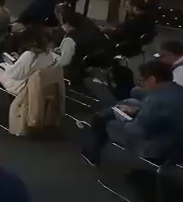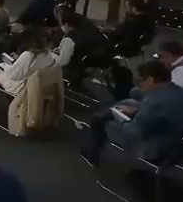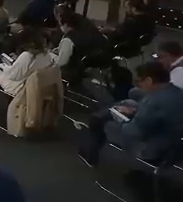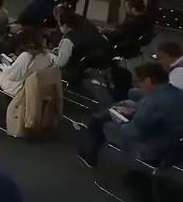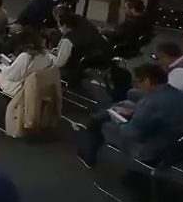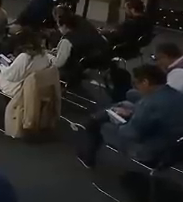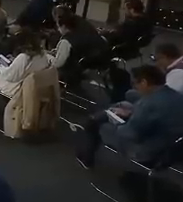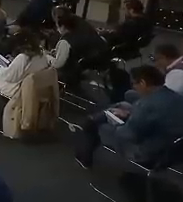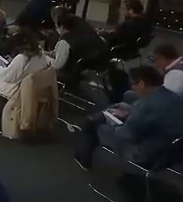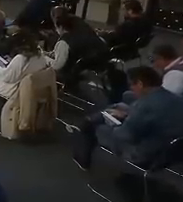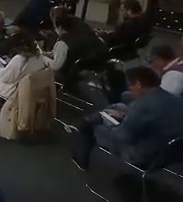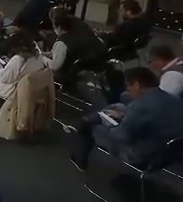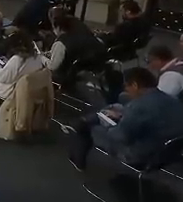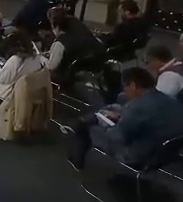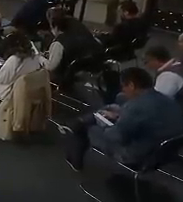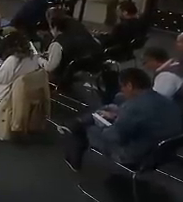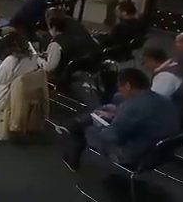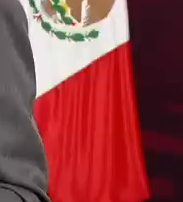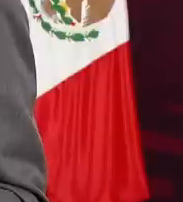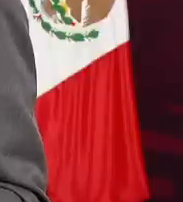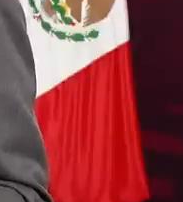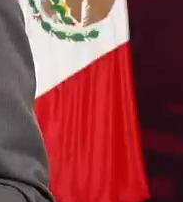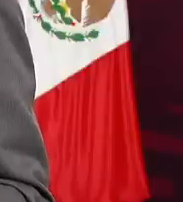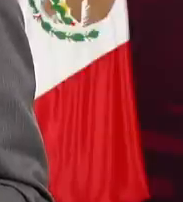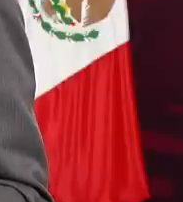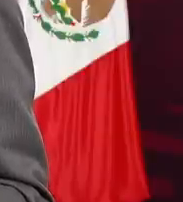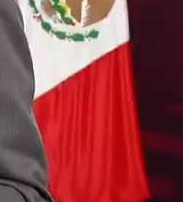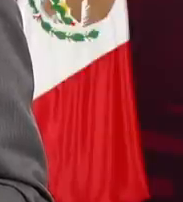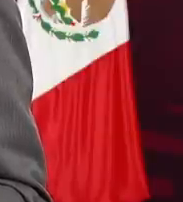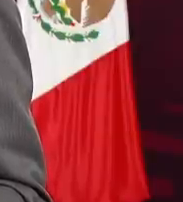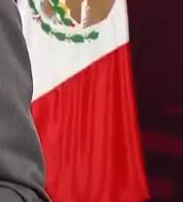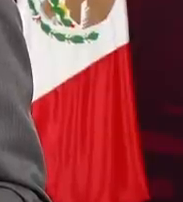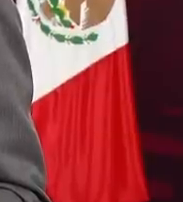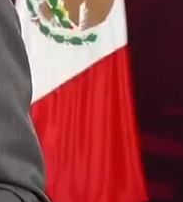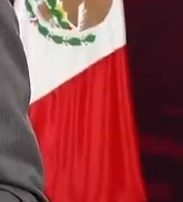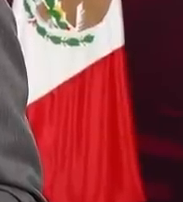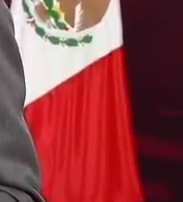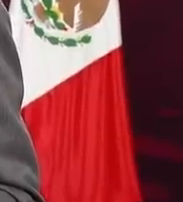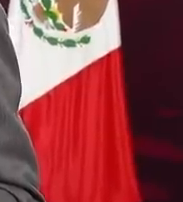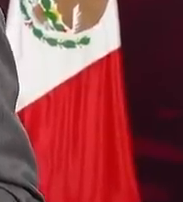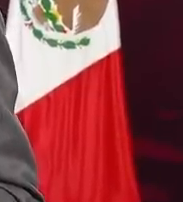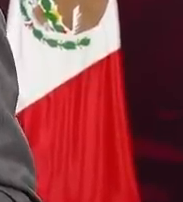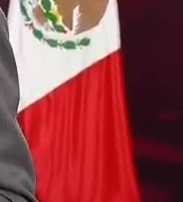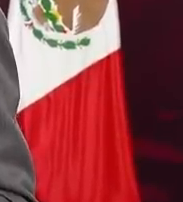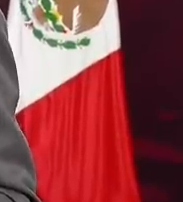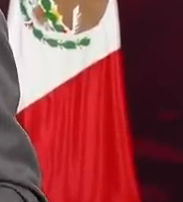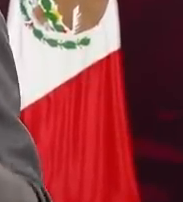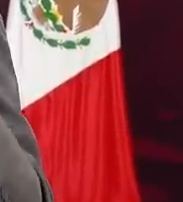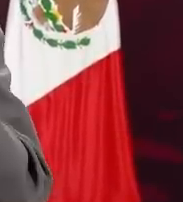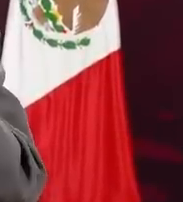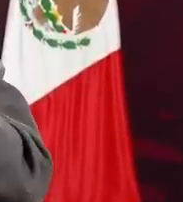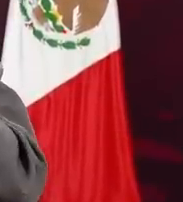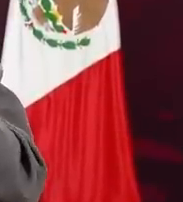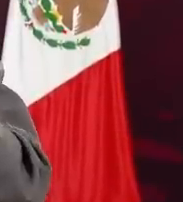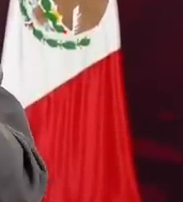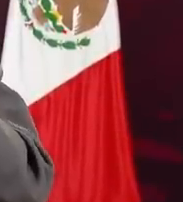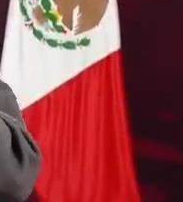haciendo todos los documentos y